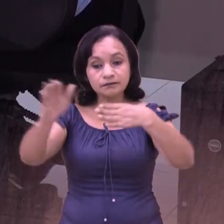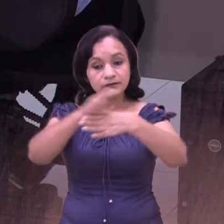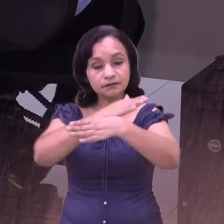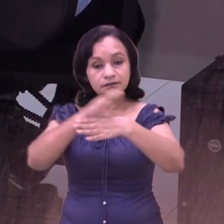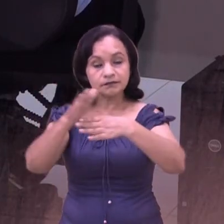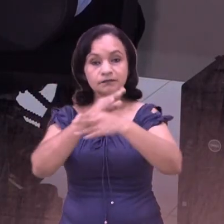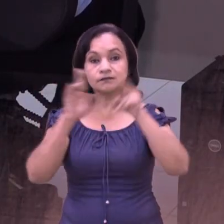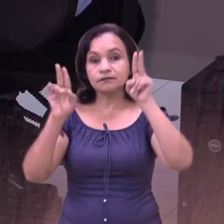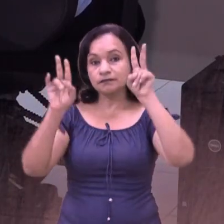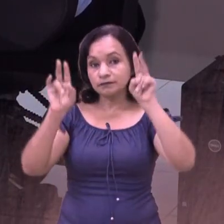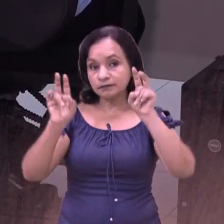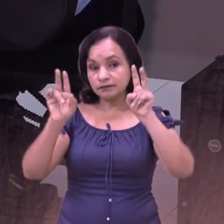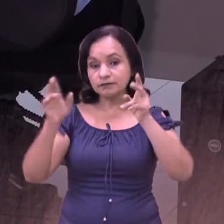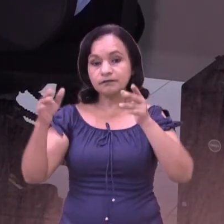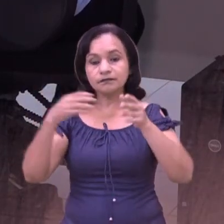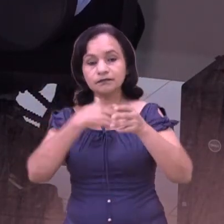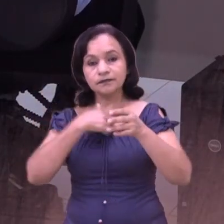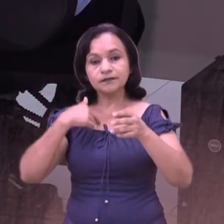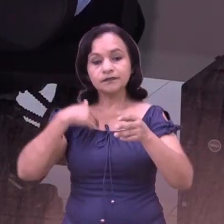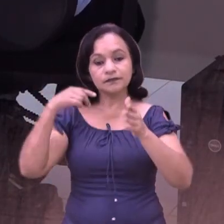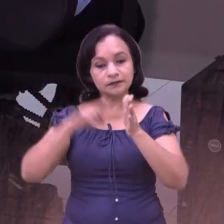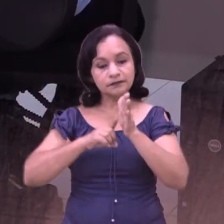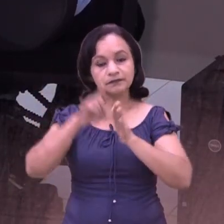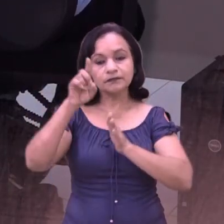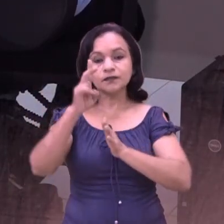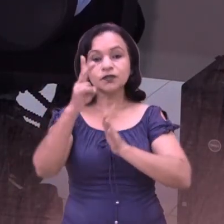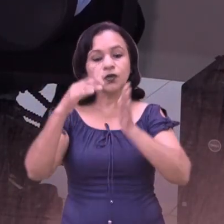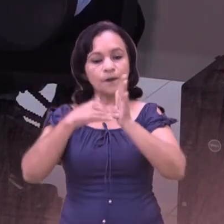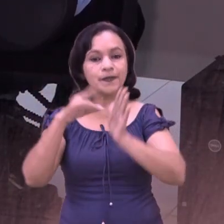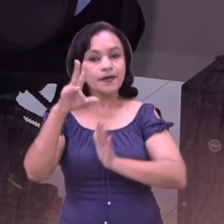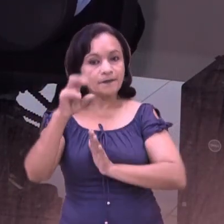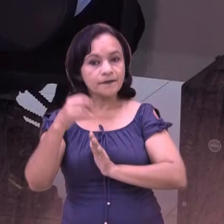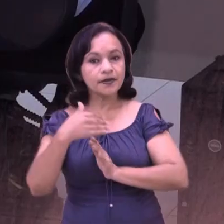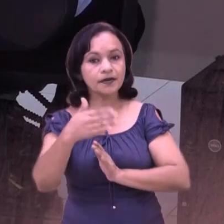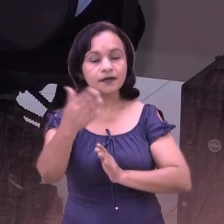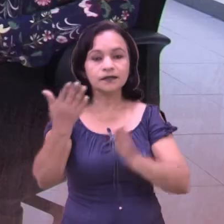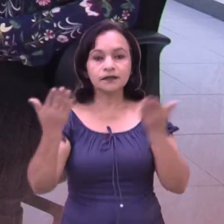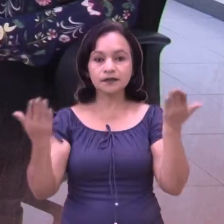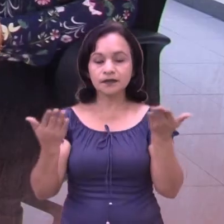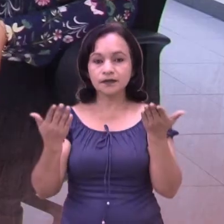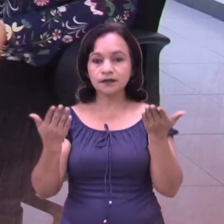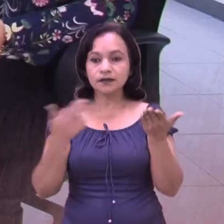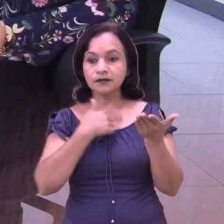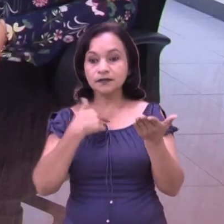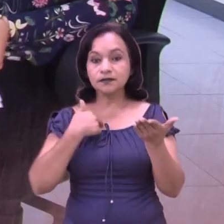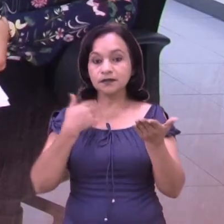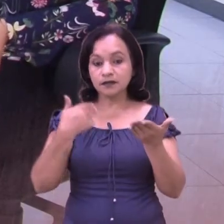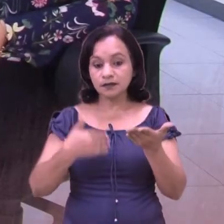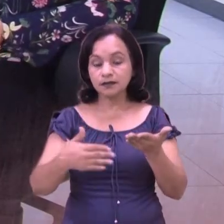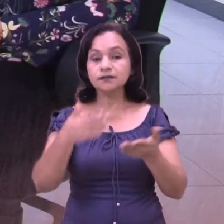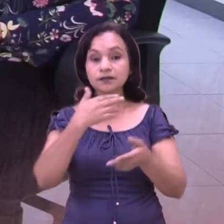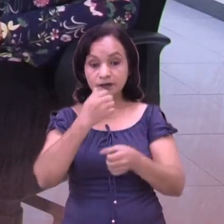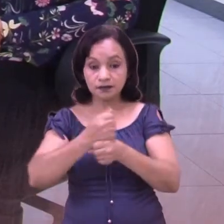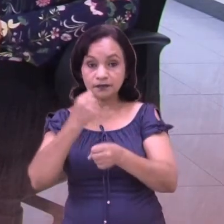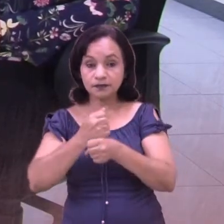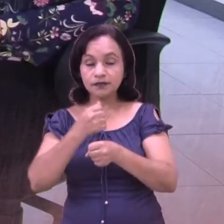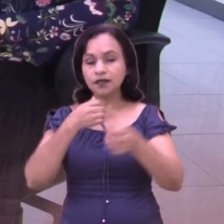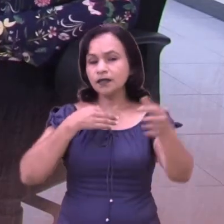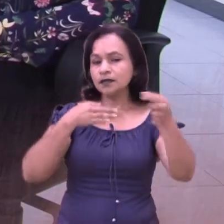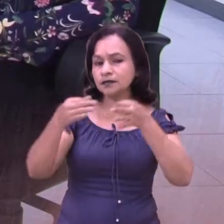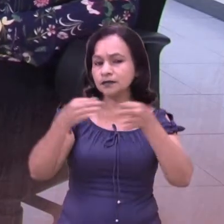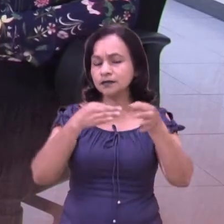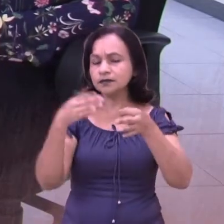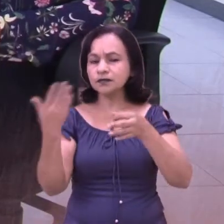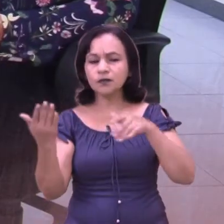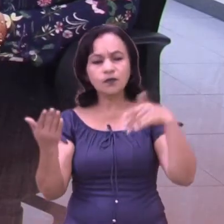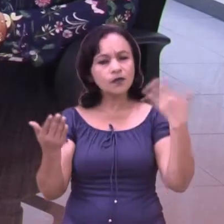fortalecerlo en distintos ámbitos y son, digamos, las líneas de acción que vamos a desarrollar en este 2020. Que ya finalizando este mes a propósito, que ya se están